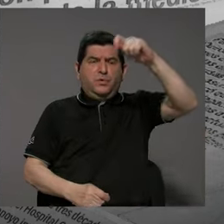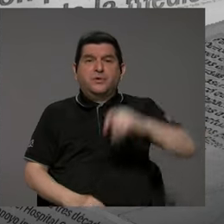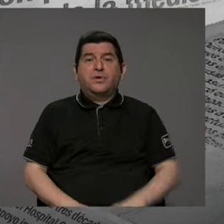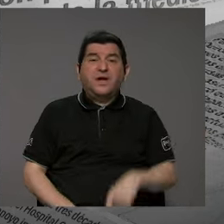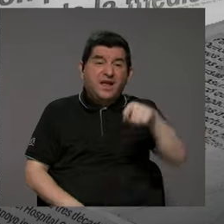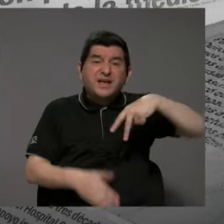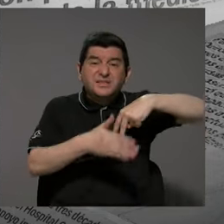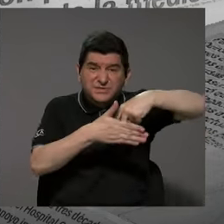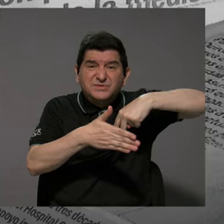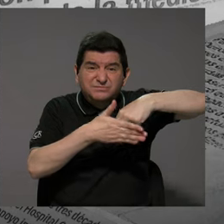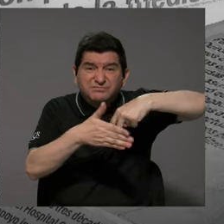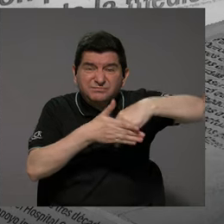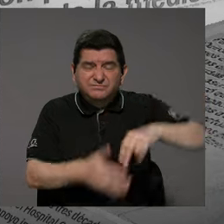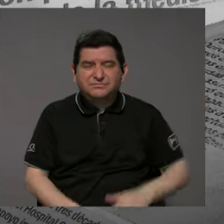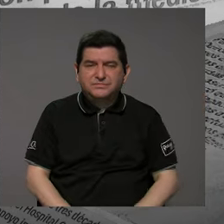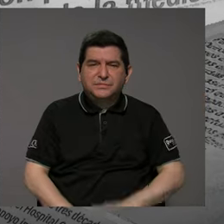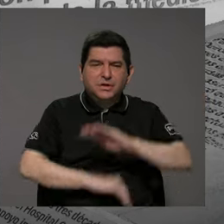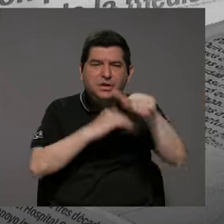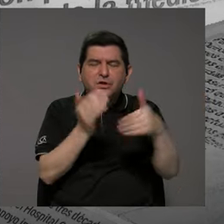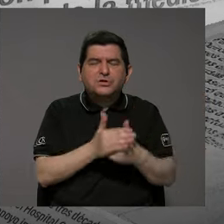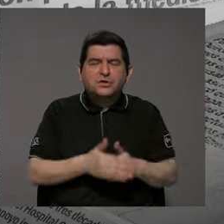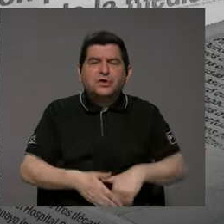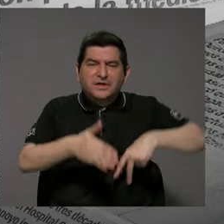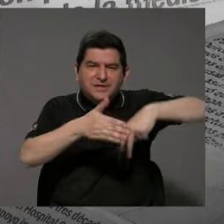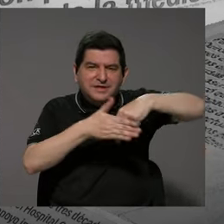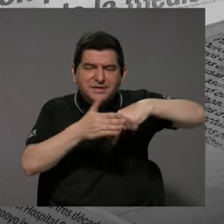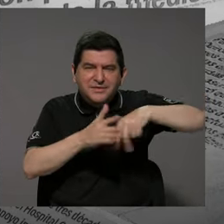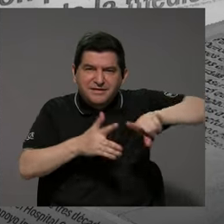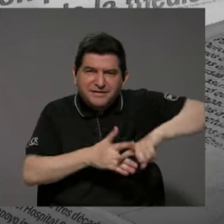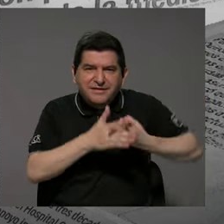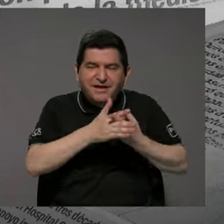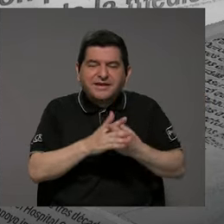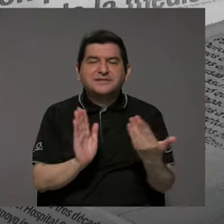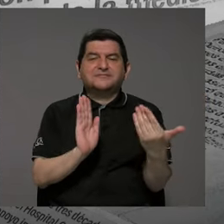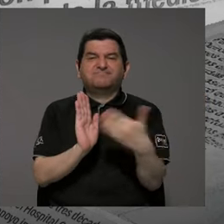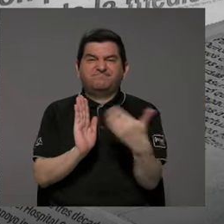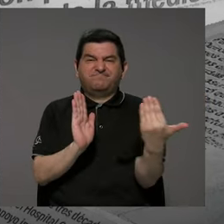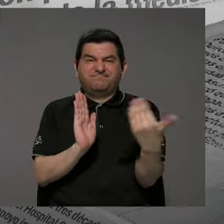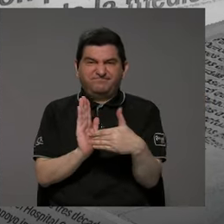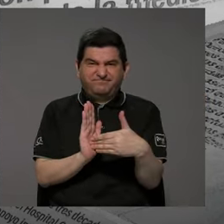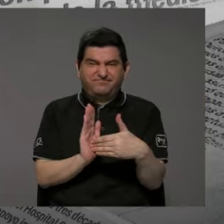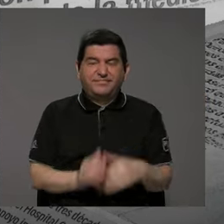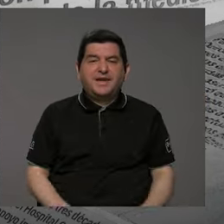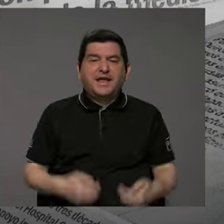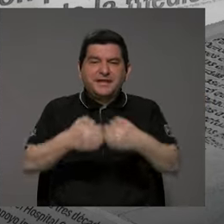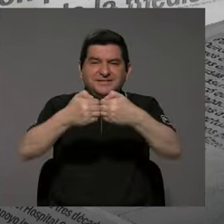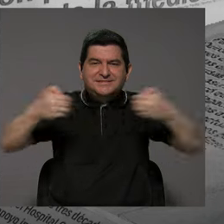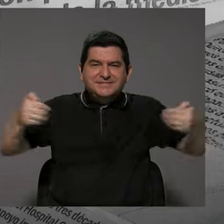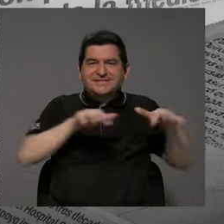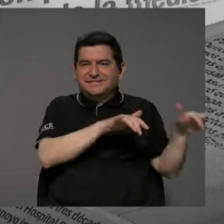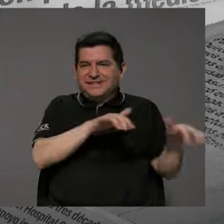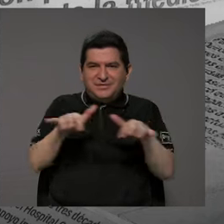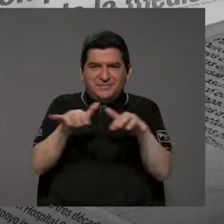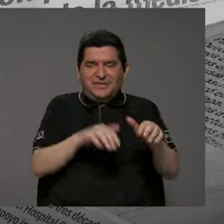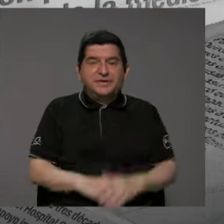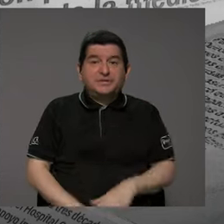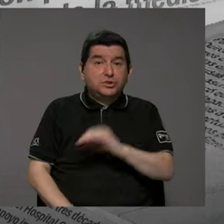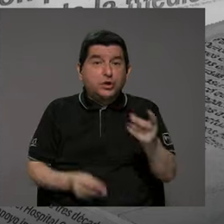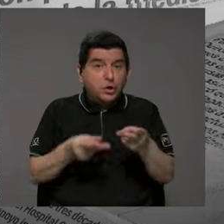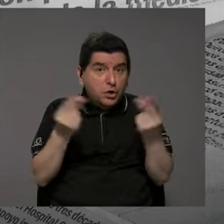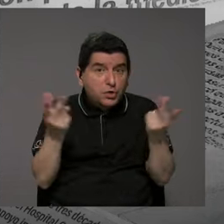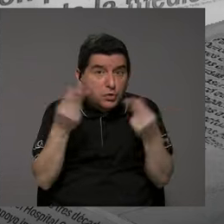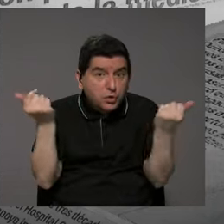son barreras de entrada. Y todo este tipo de barreras de entrada finalmente repercuten en brecha digital. Porque básicamente... costos.